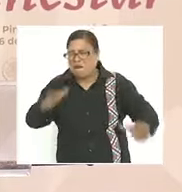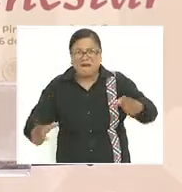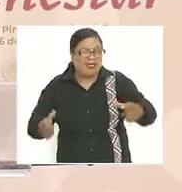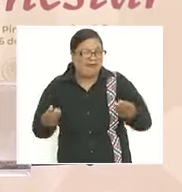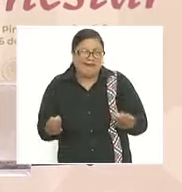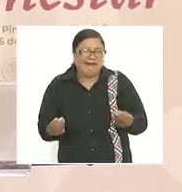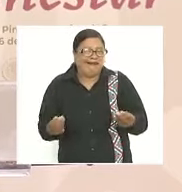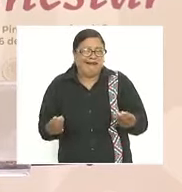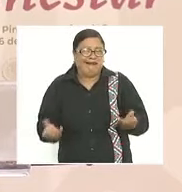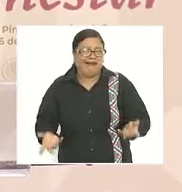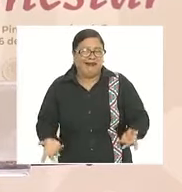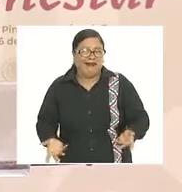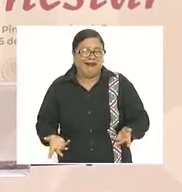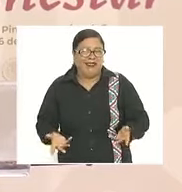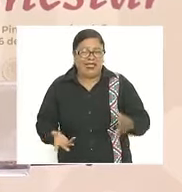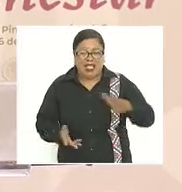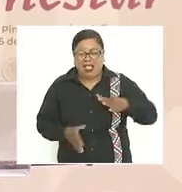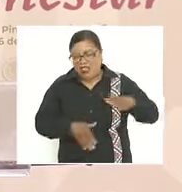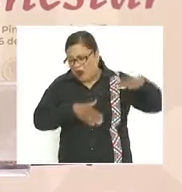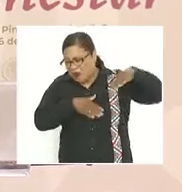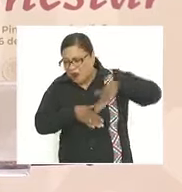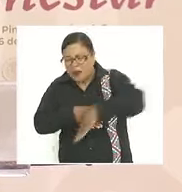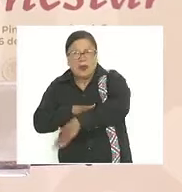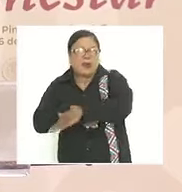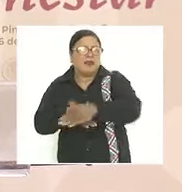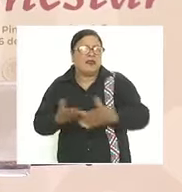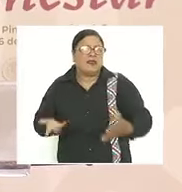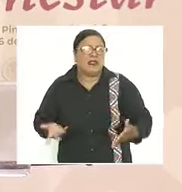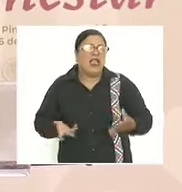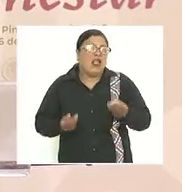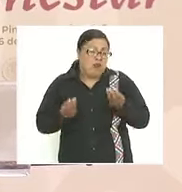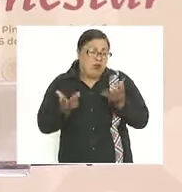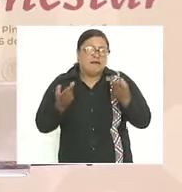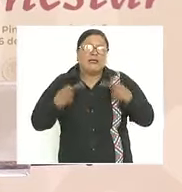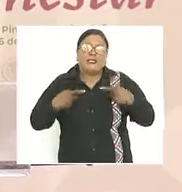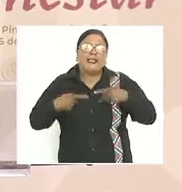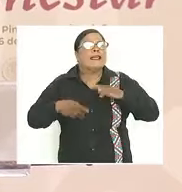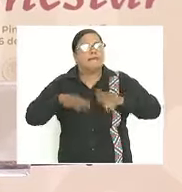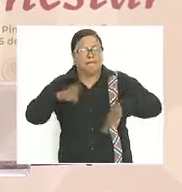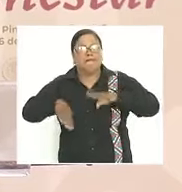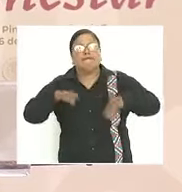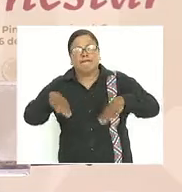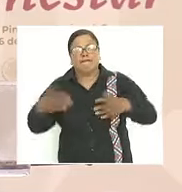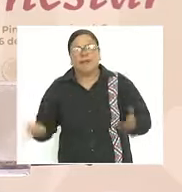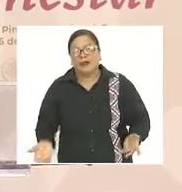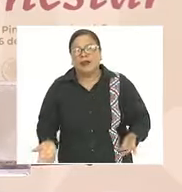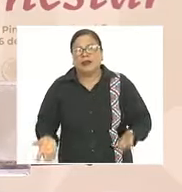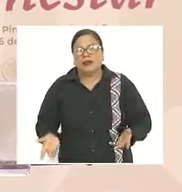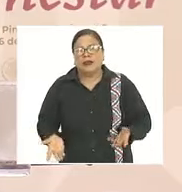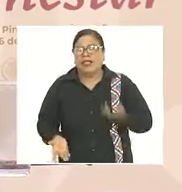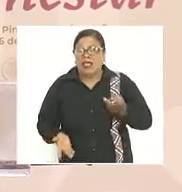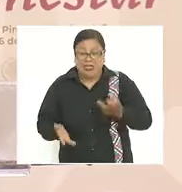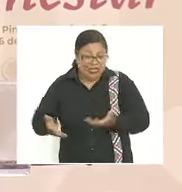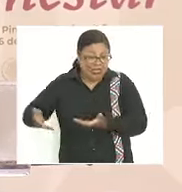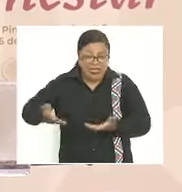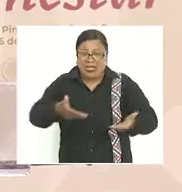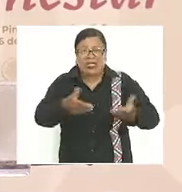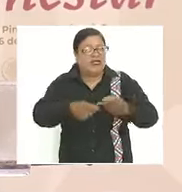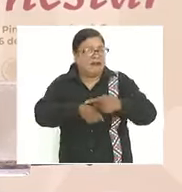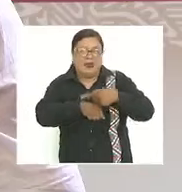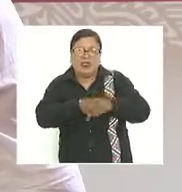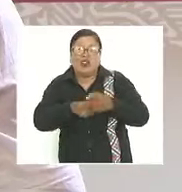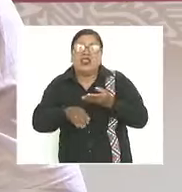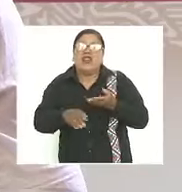son barrancos y muchos han perdido la vida son carreteras muy peligrosas muy